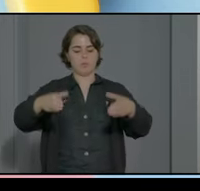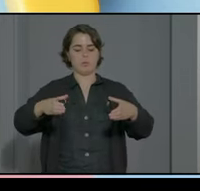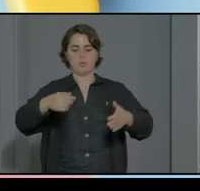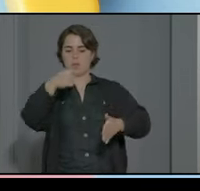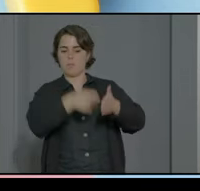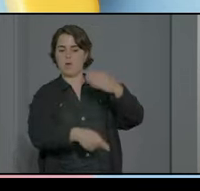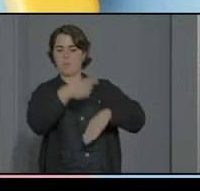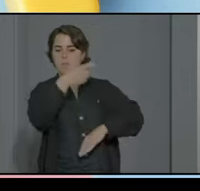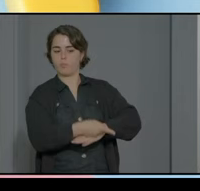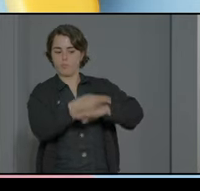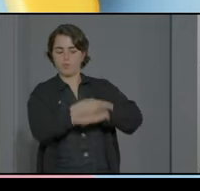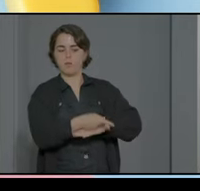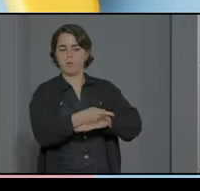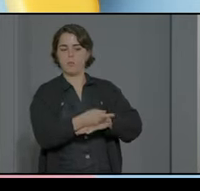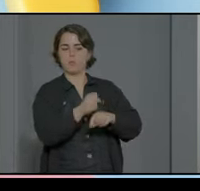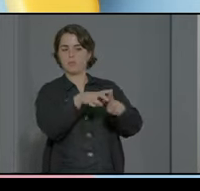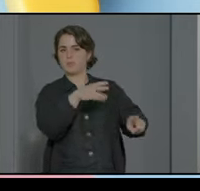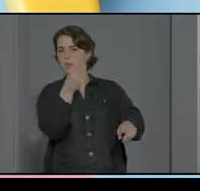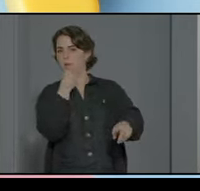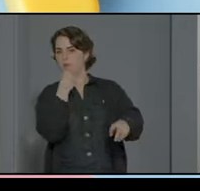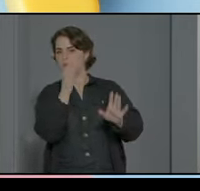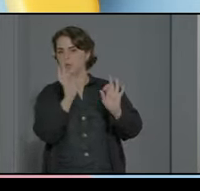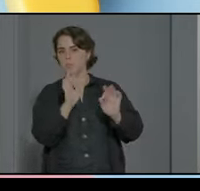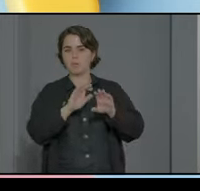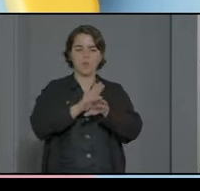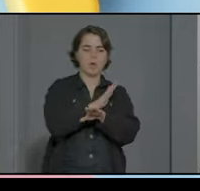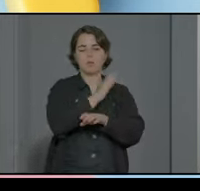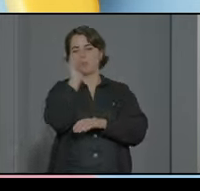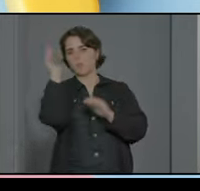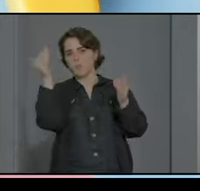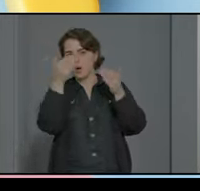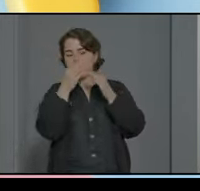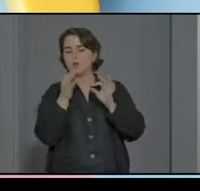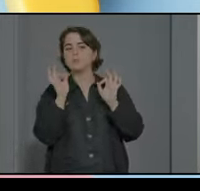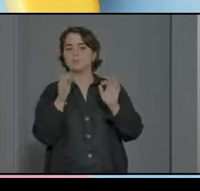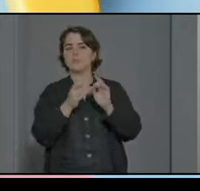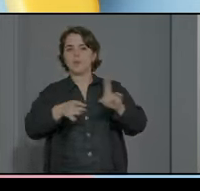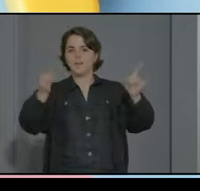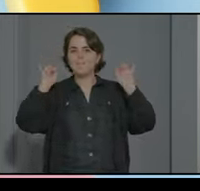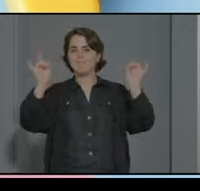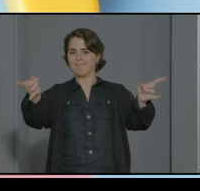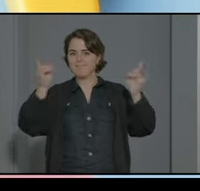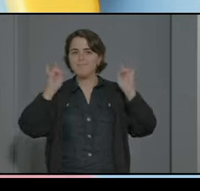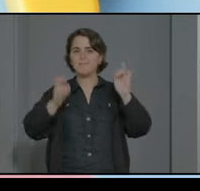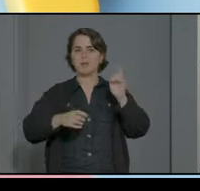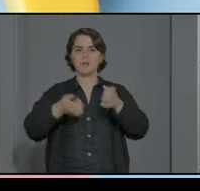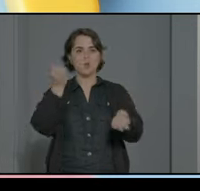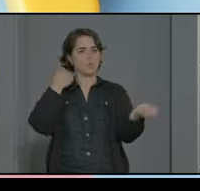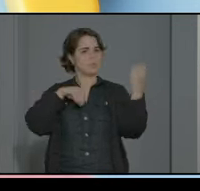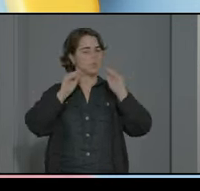exigencia a nivel de alimentación al alumno con TEA todavía no haya un alto nivel de ruido que pueda alterar su